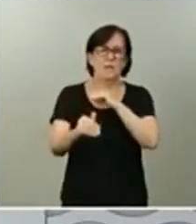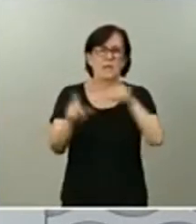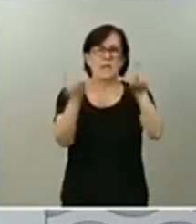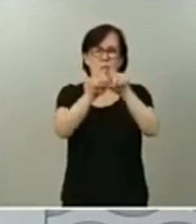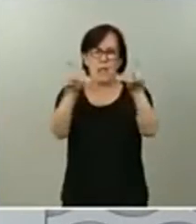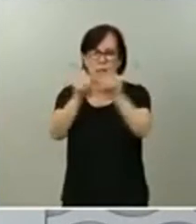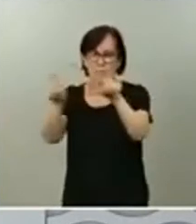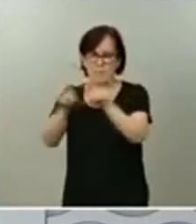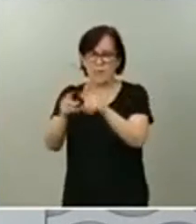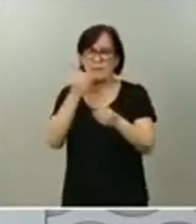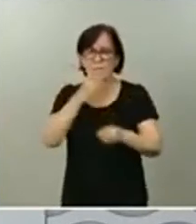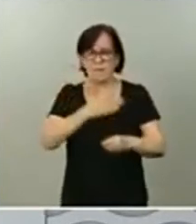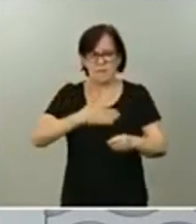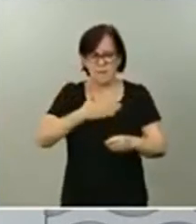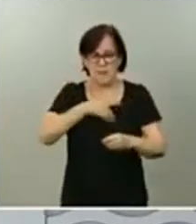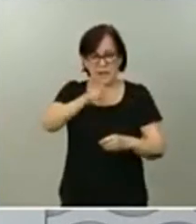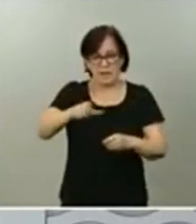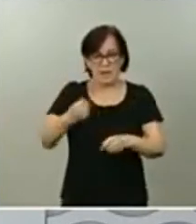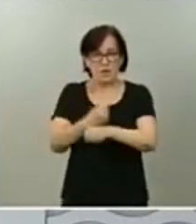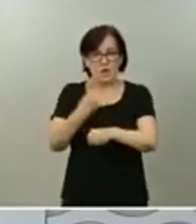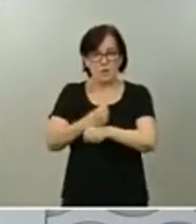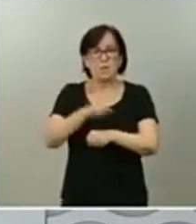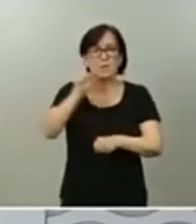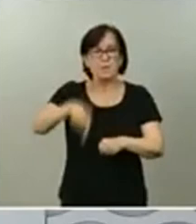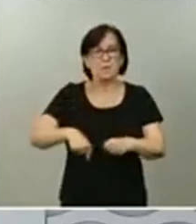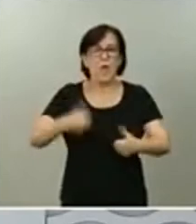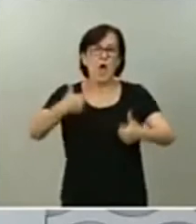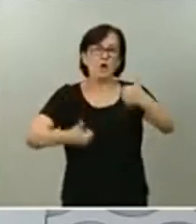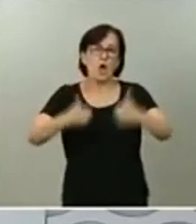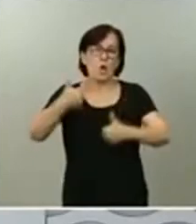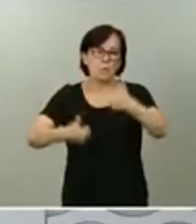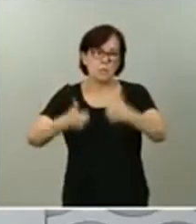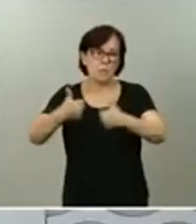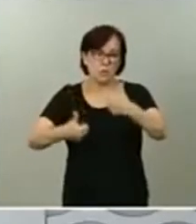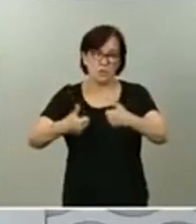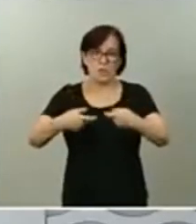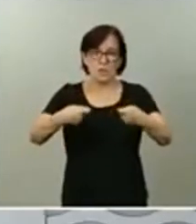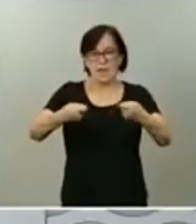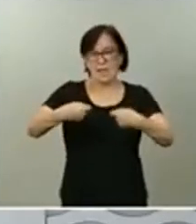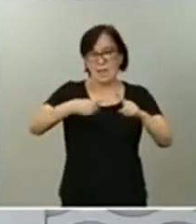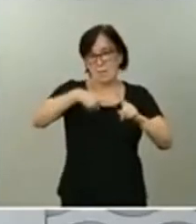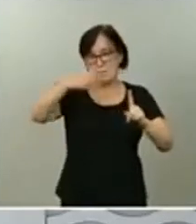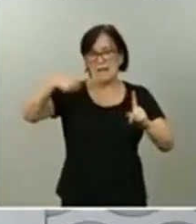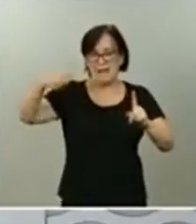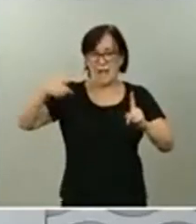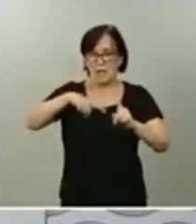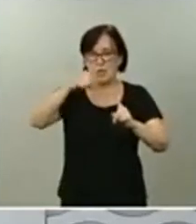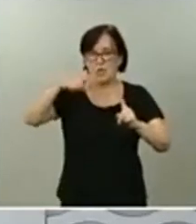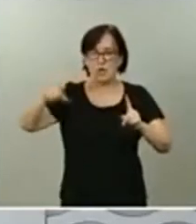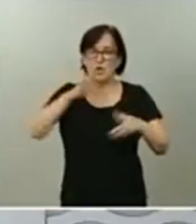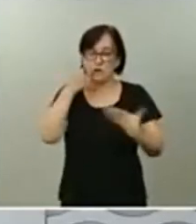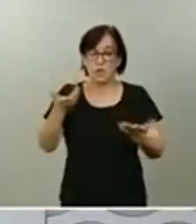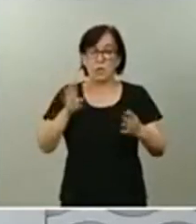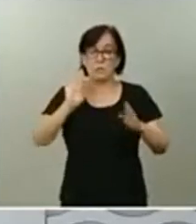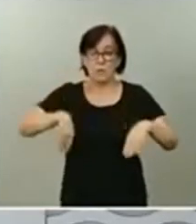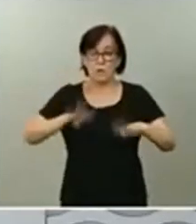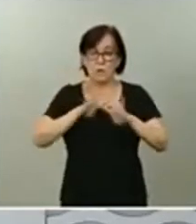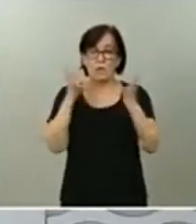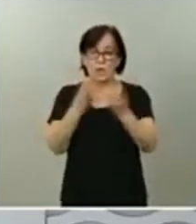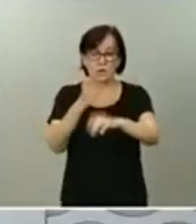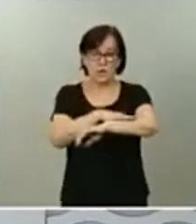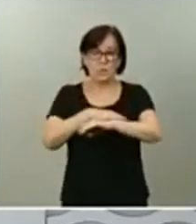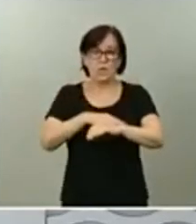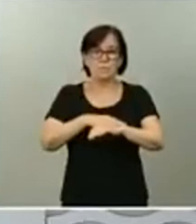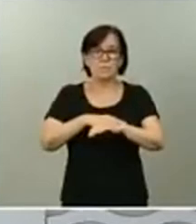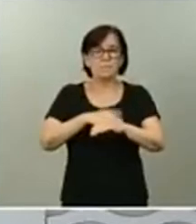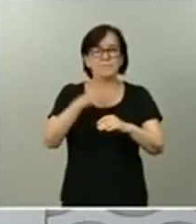en el bienestar de los trabajadores y en la competitividad de los mercados. Por último, el Consejo de Ministros ha aprobado tres reales decretos